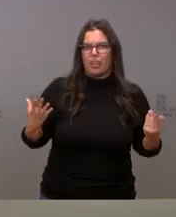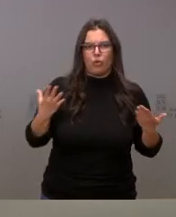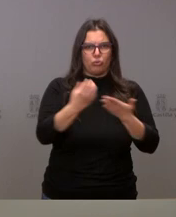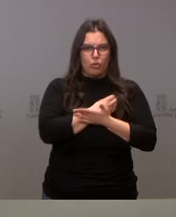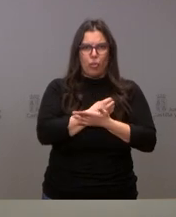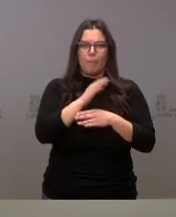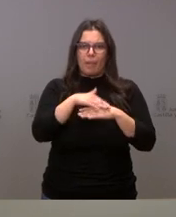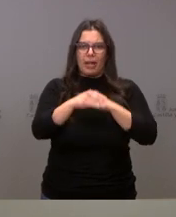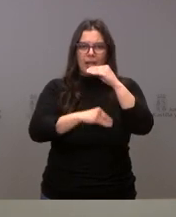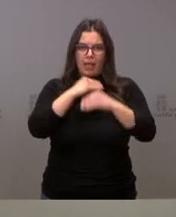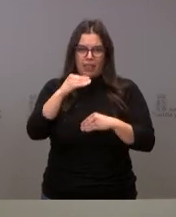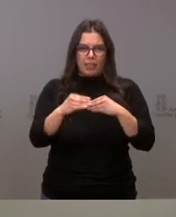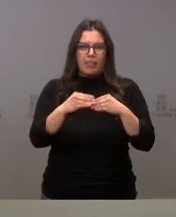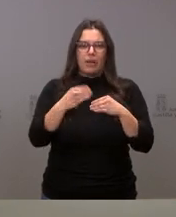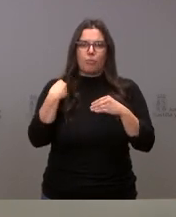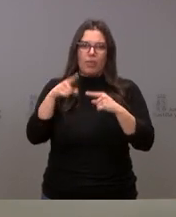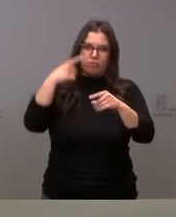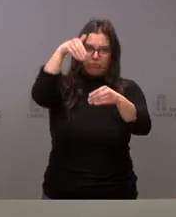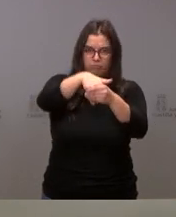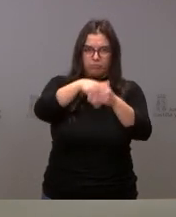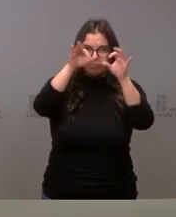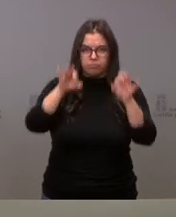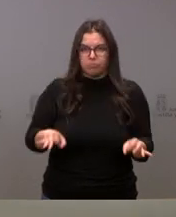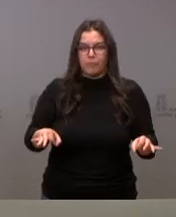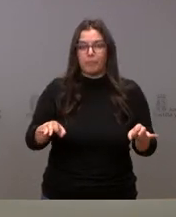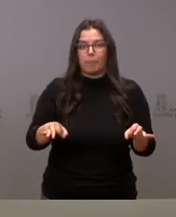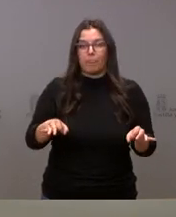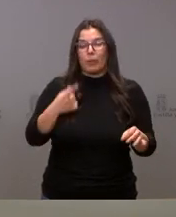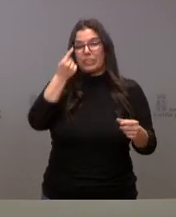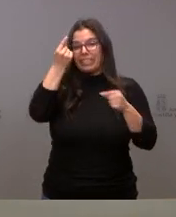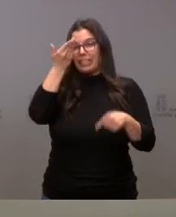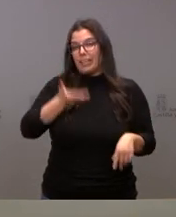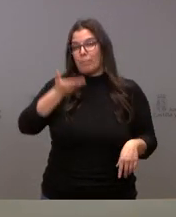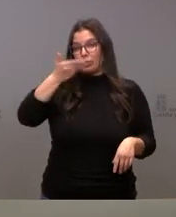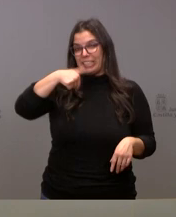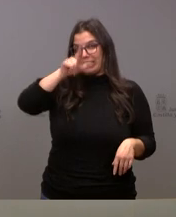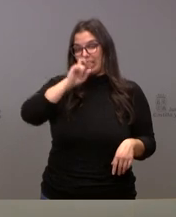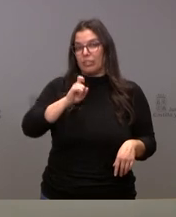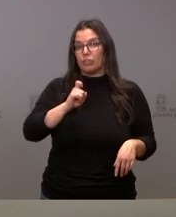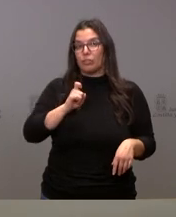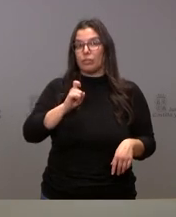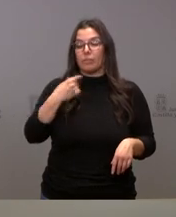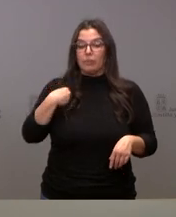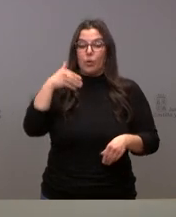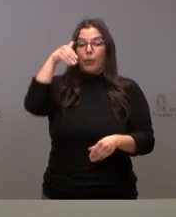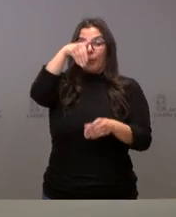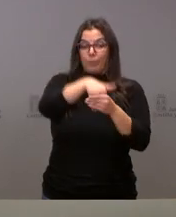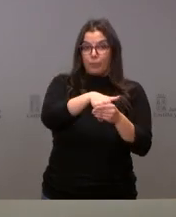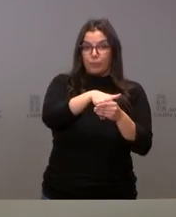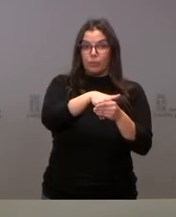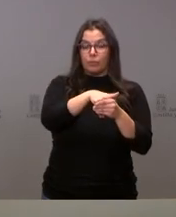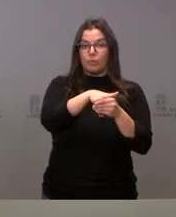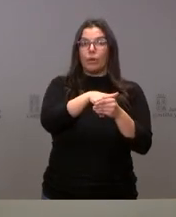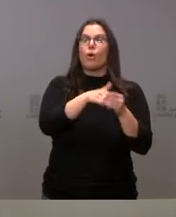necesaria para poder depositar el voto y un matiz importante en estas elecciones. Ese depósito del voto van a poder hacerlo